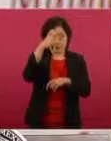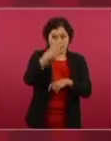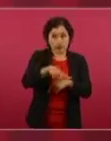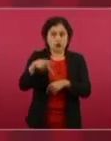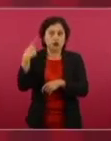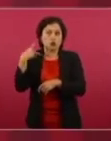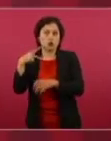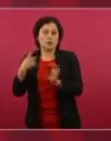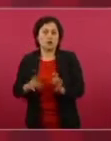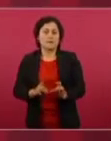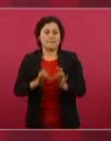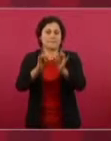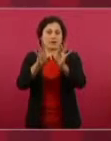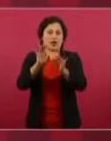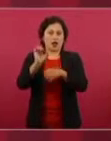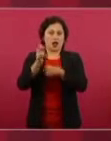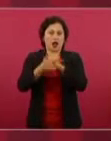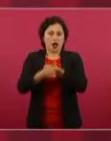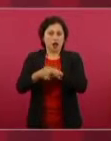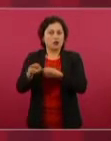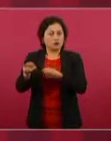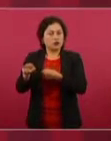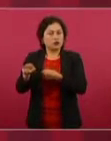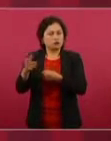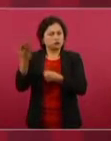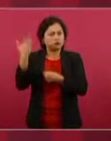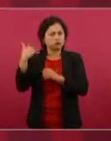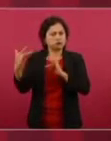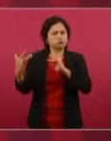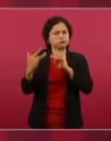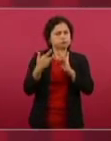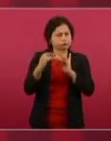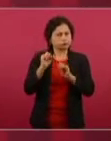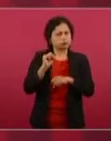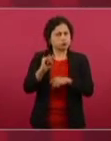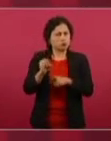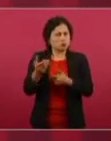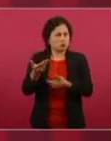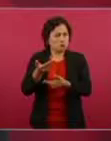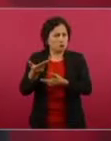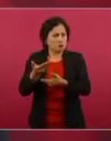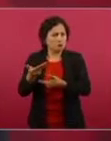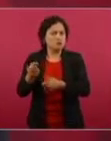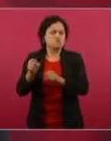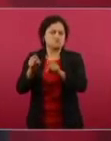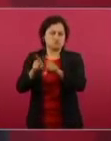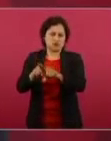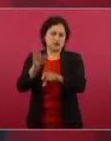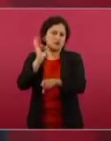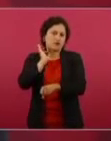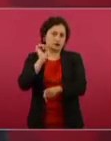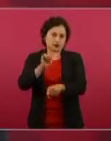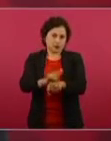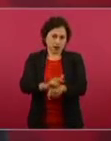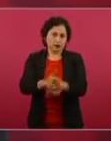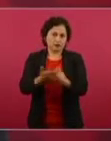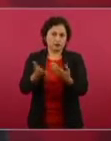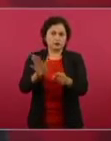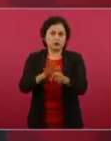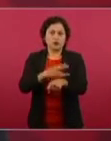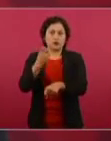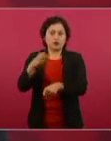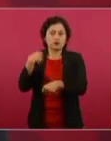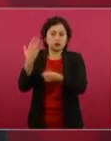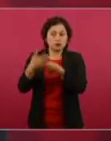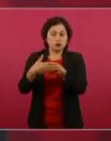comunicación con la fiscalía y seguramente en próximas horas habrá un equipo también ya en Puebla,